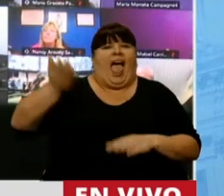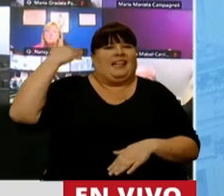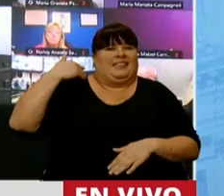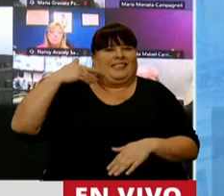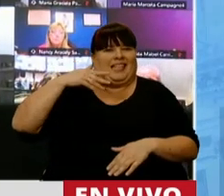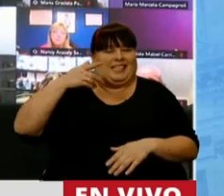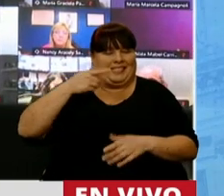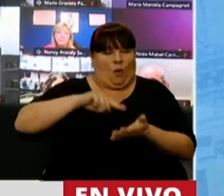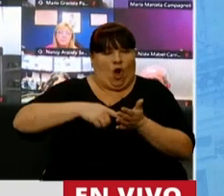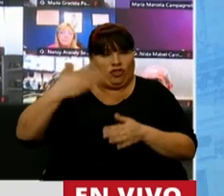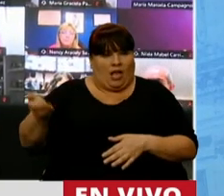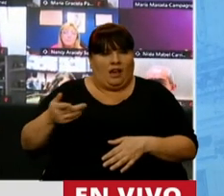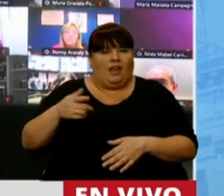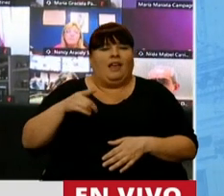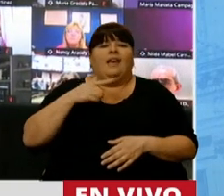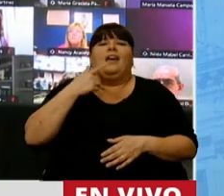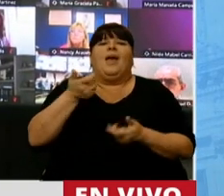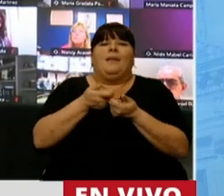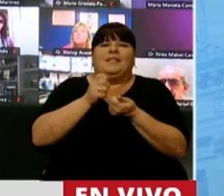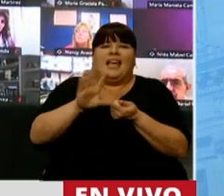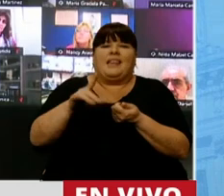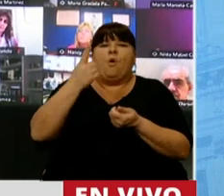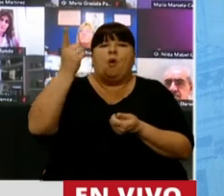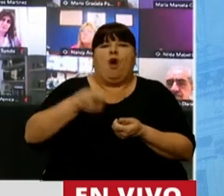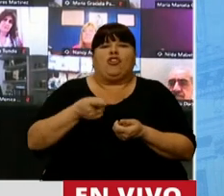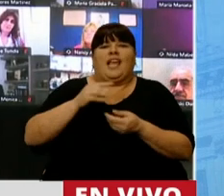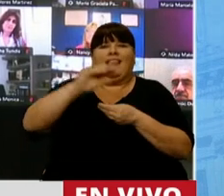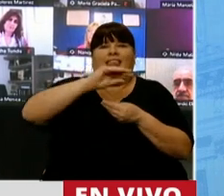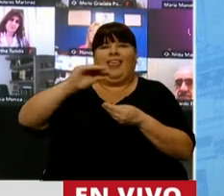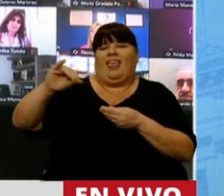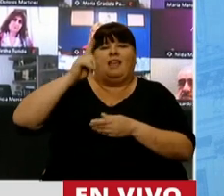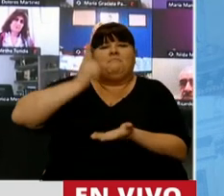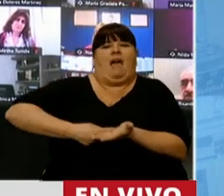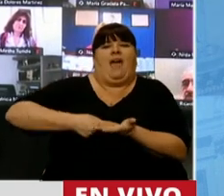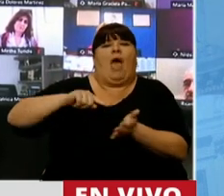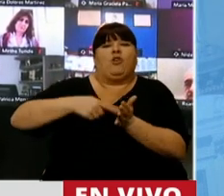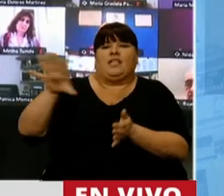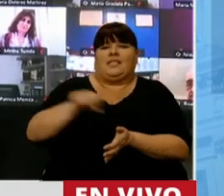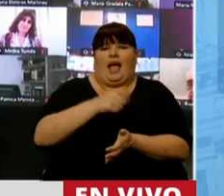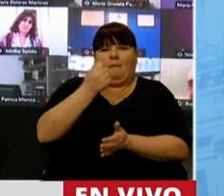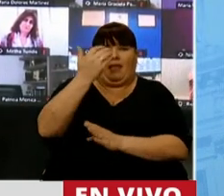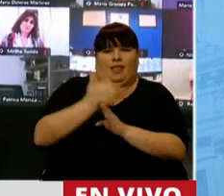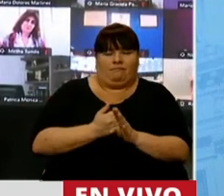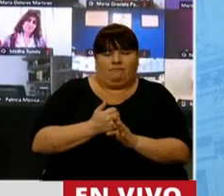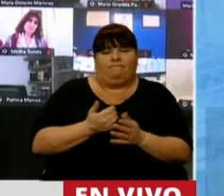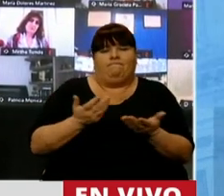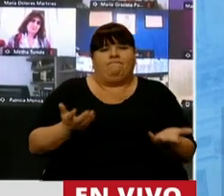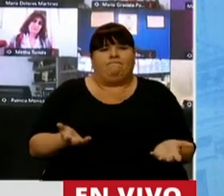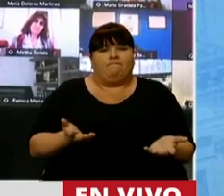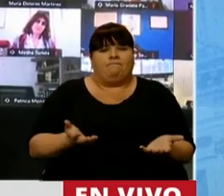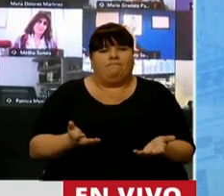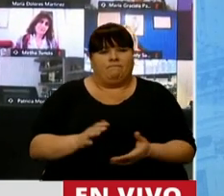y le sacó por mensaje de texto el 1% de la coparticipación en la Ciudad de Buenos Aires. Así que